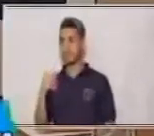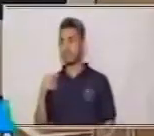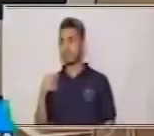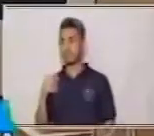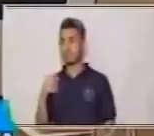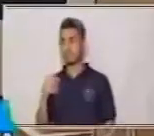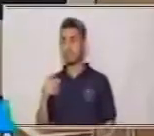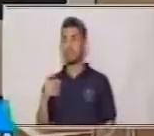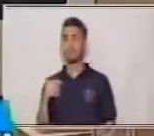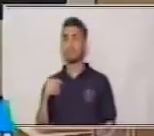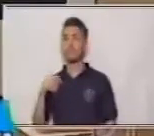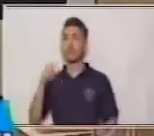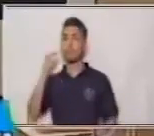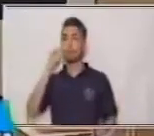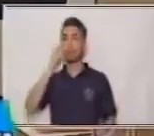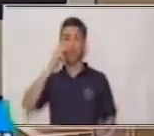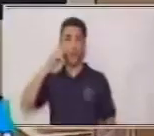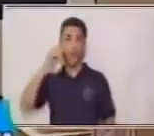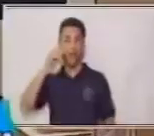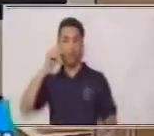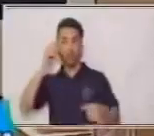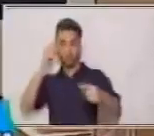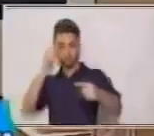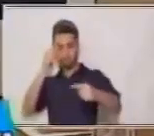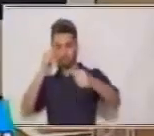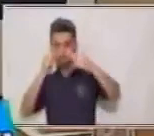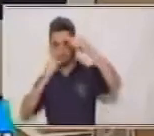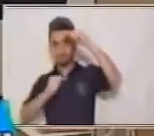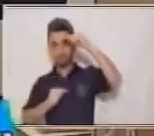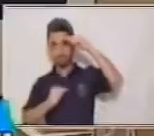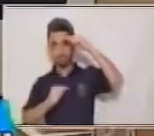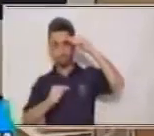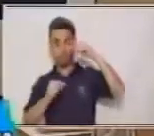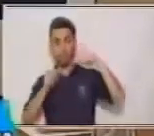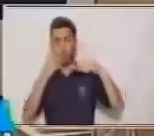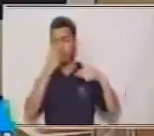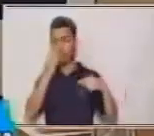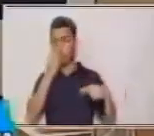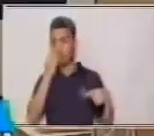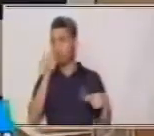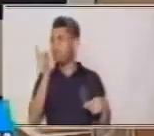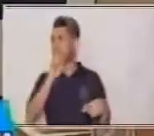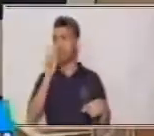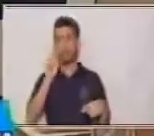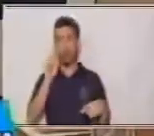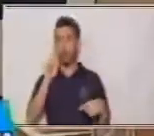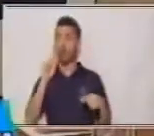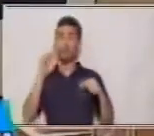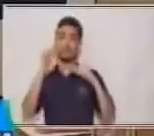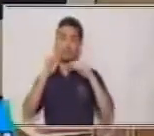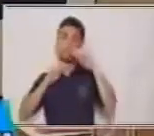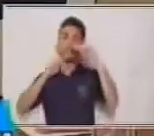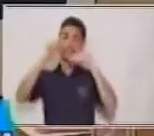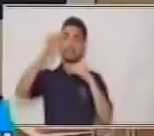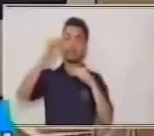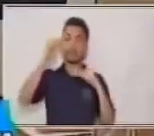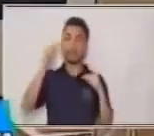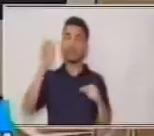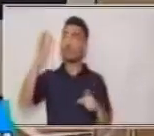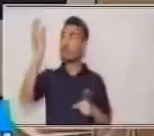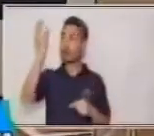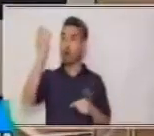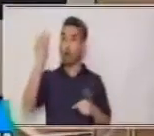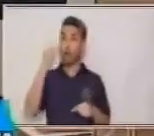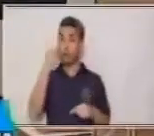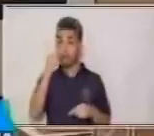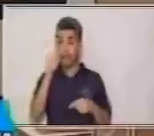último, iba morado. ¿Así era? No. En este lugar, iba foco. Tenemos que estar atentos de